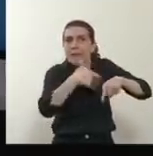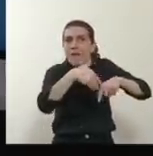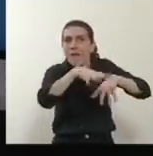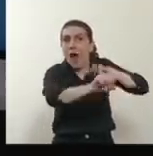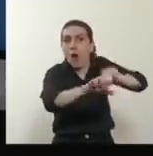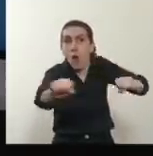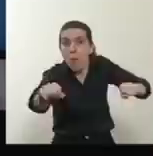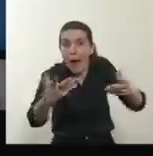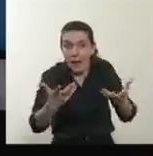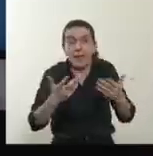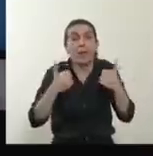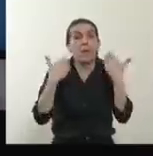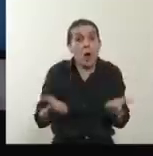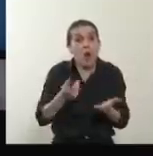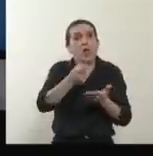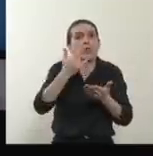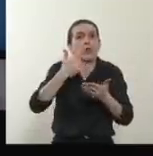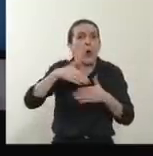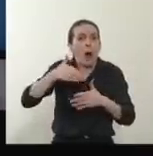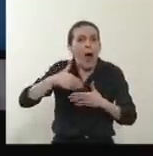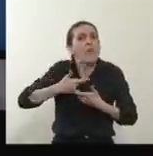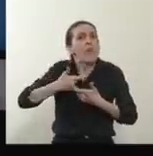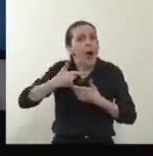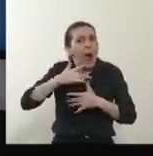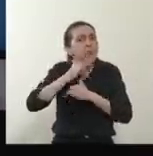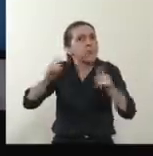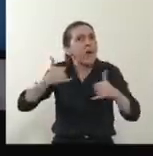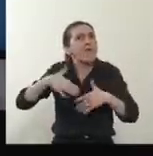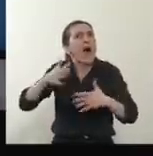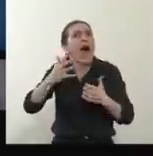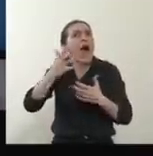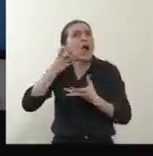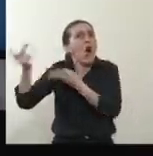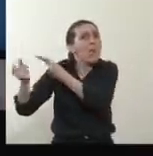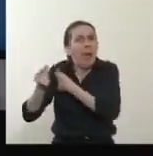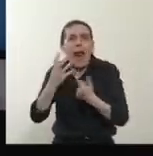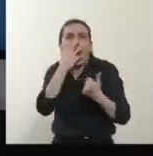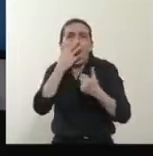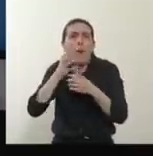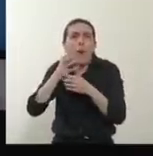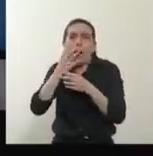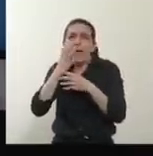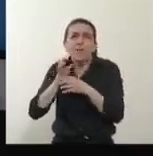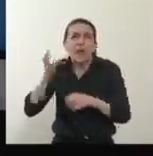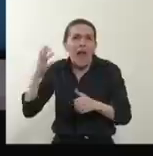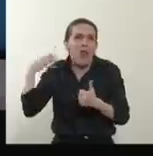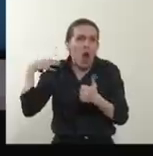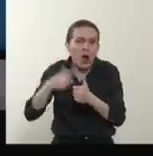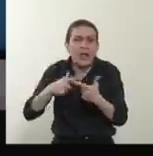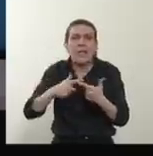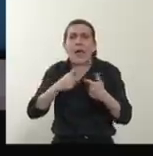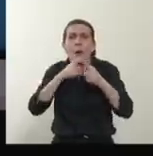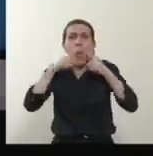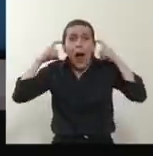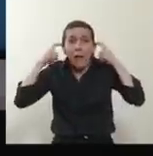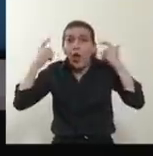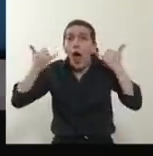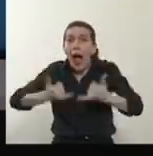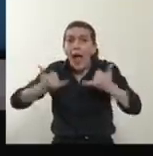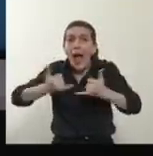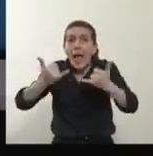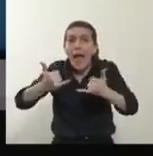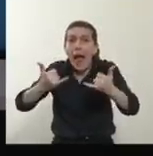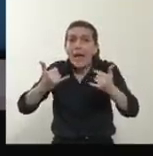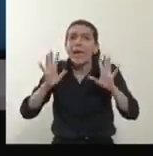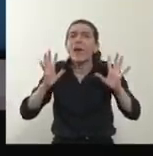si íbamos a tener barbijos, si íbamos a tener respiradores, hoy eso no está faltando. Y el que lo necesita, lo